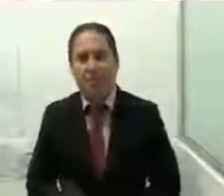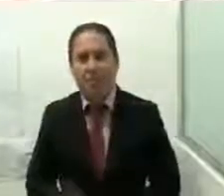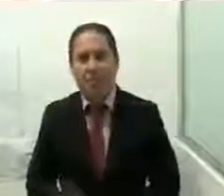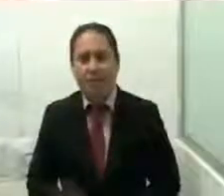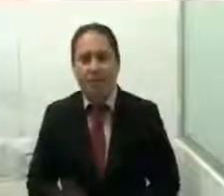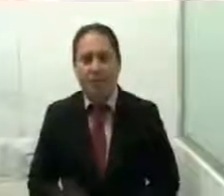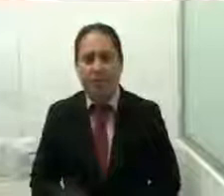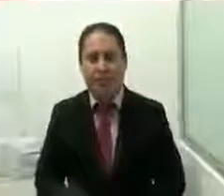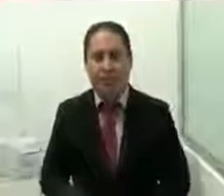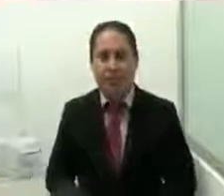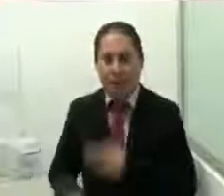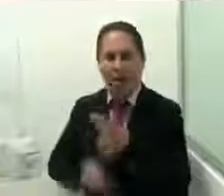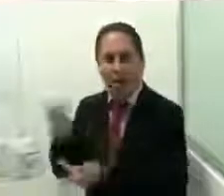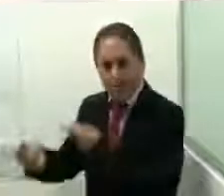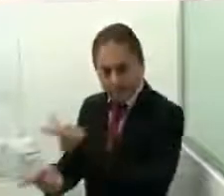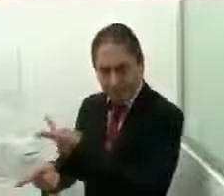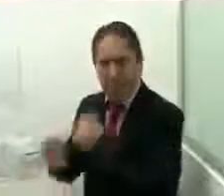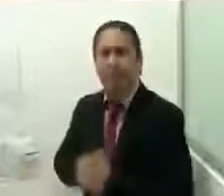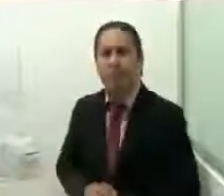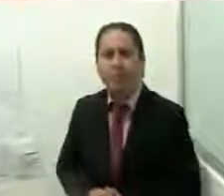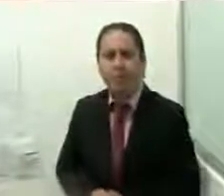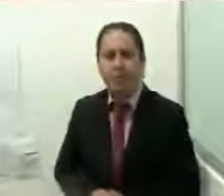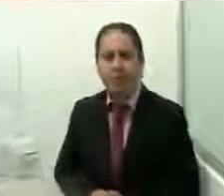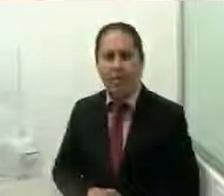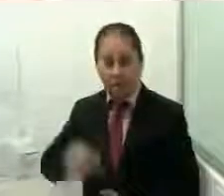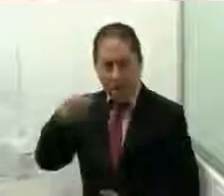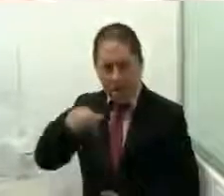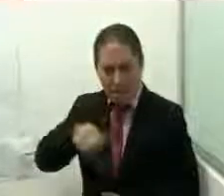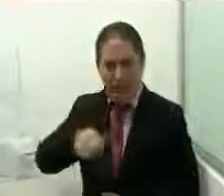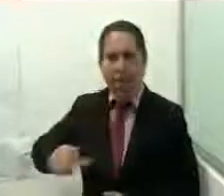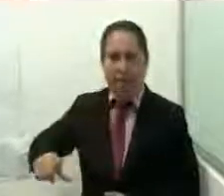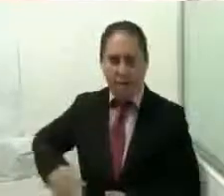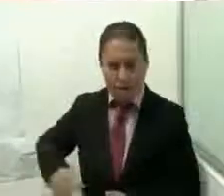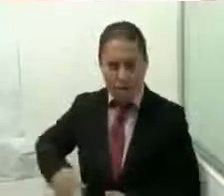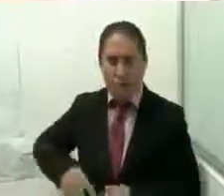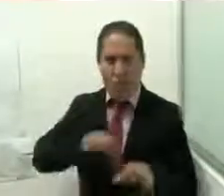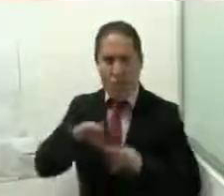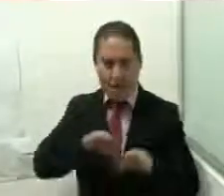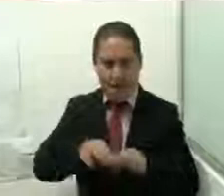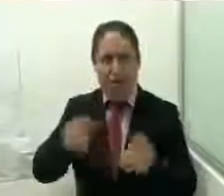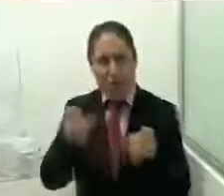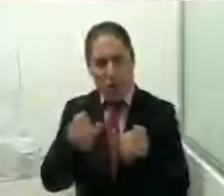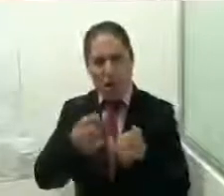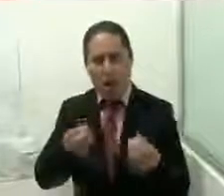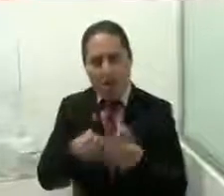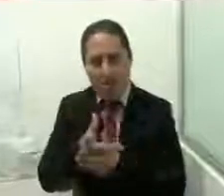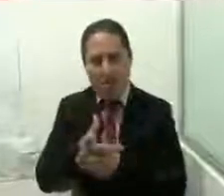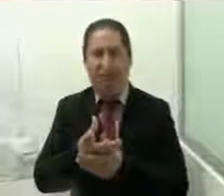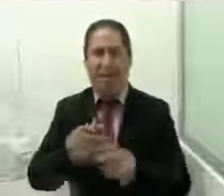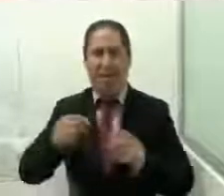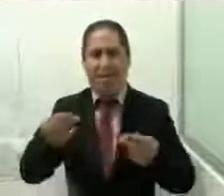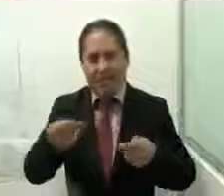formulo mi pregunta directamente como servidora pública y principalmente como chiapaneca como consideras la